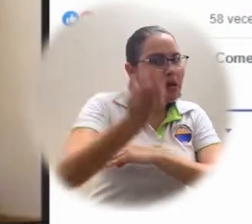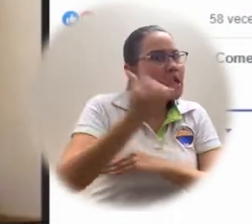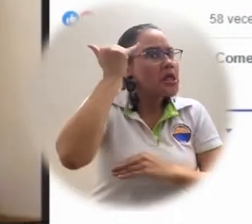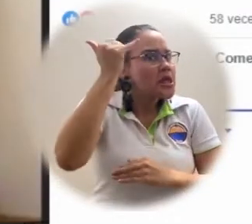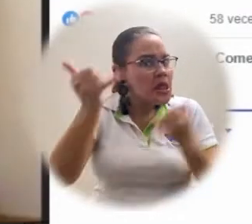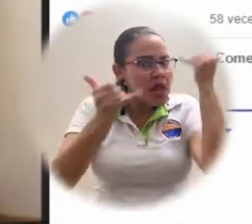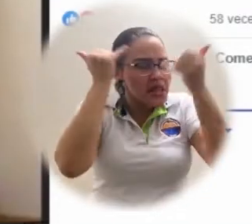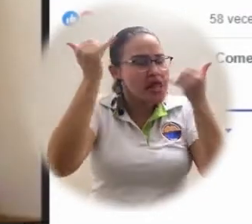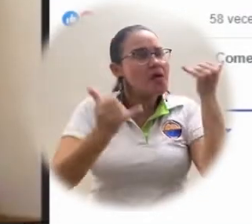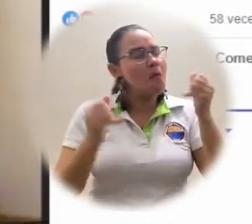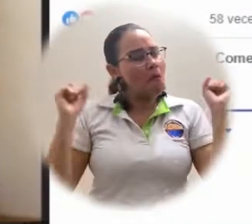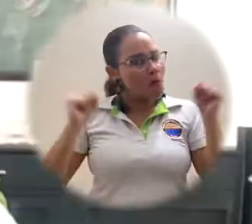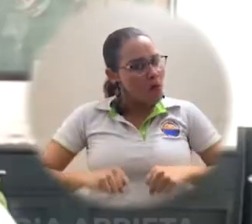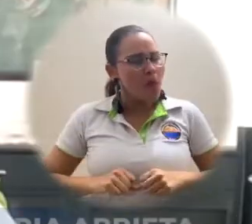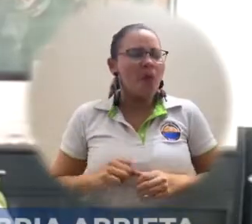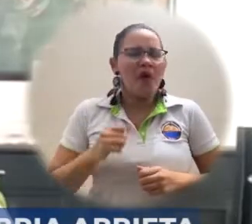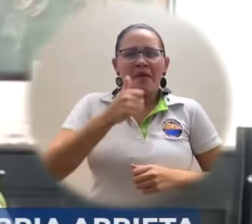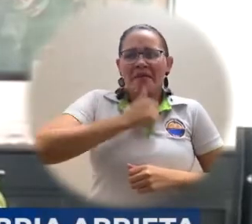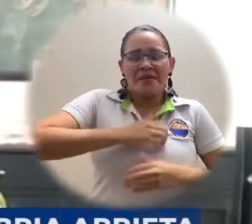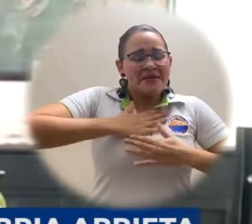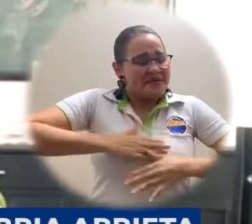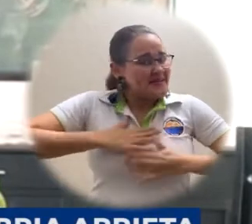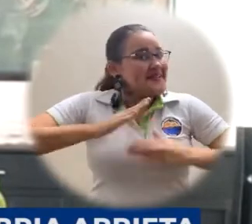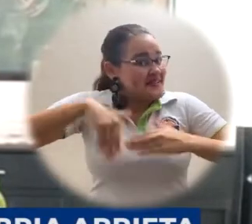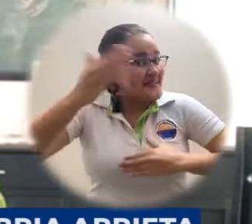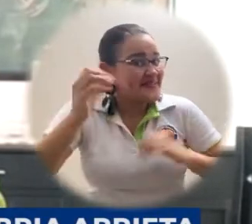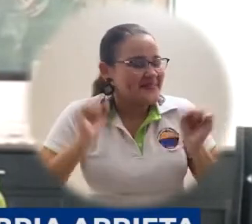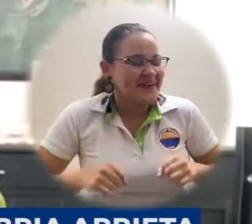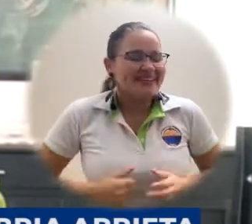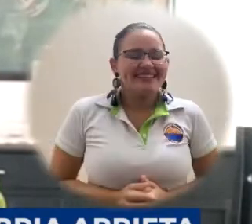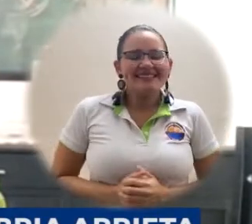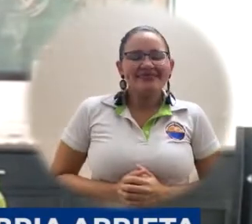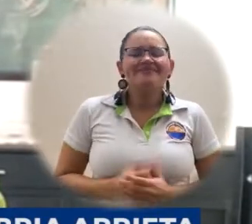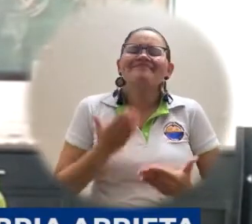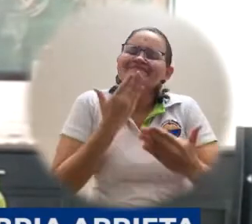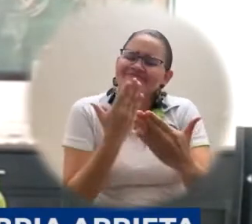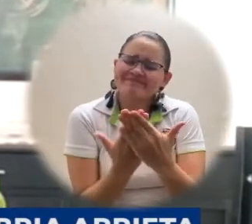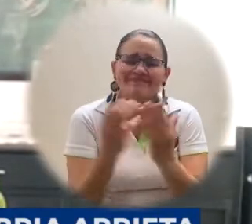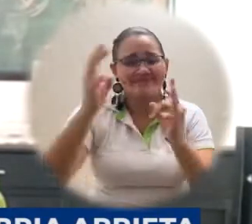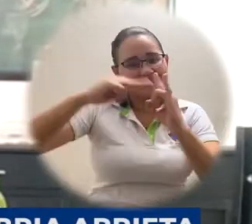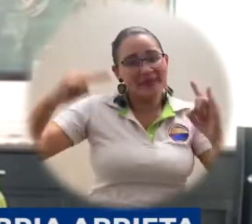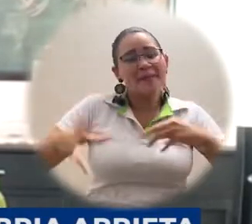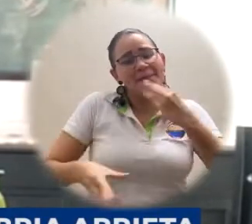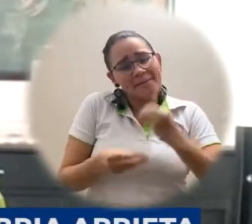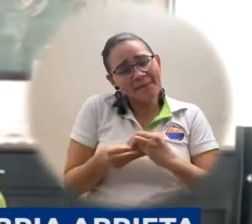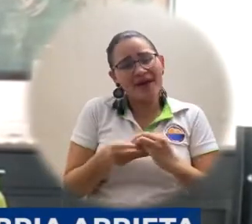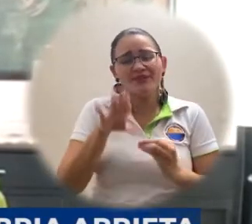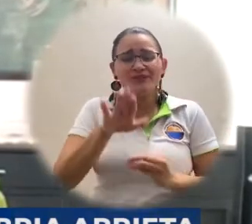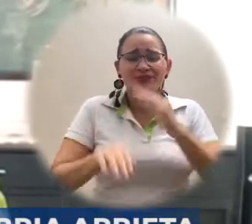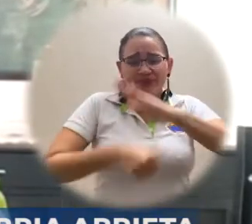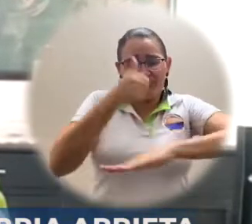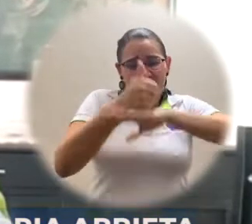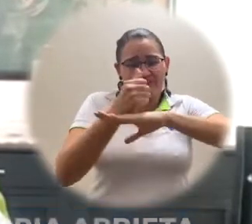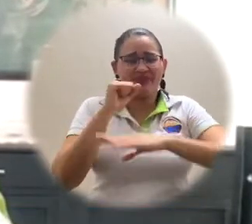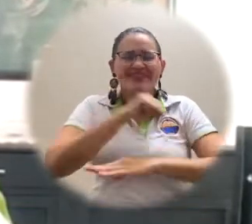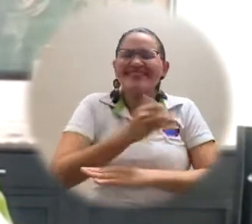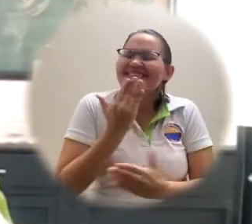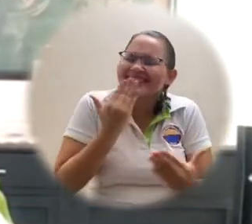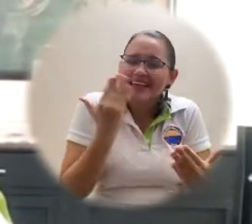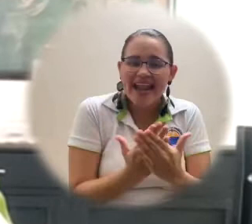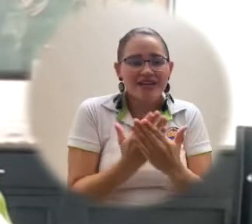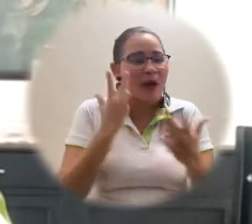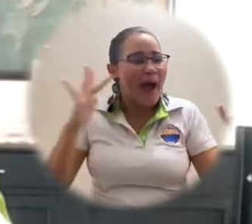de ideas resilientes. Agradecer a la Universidad del Magdalena y a nuestro rector Pablo Vera Salazar por estos espacios de interacción